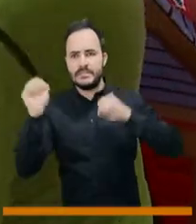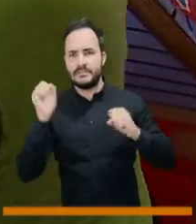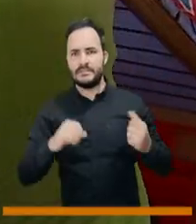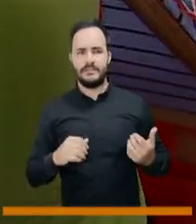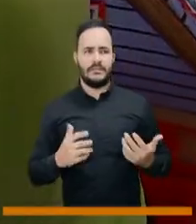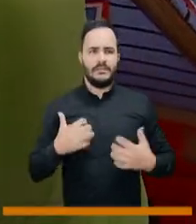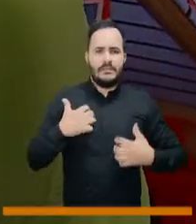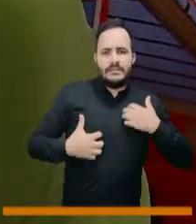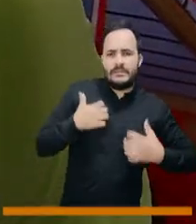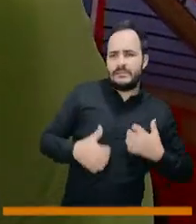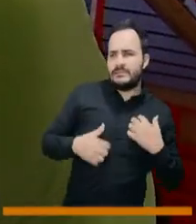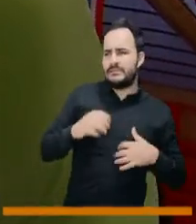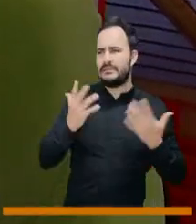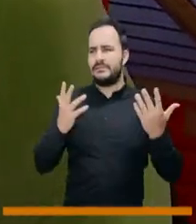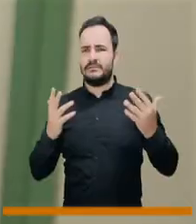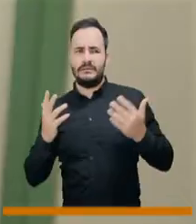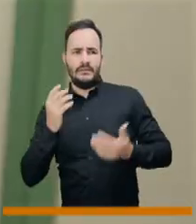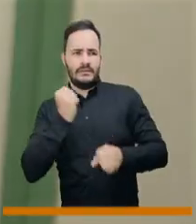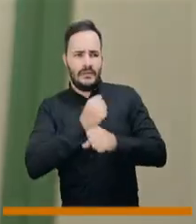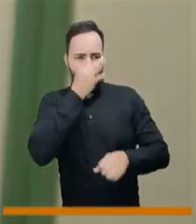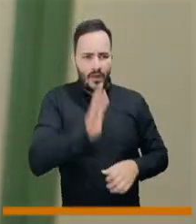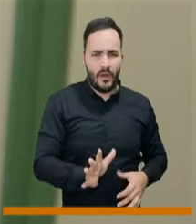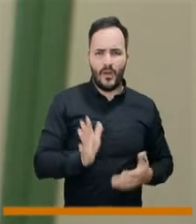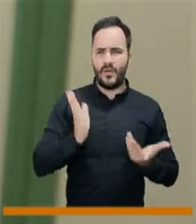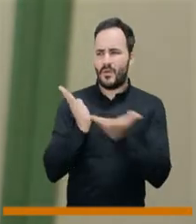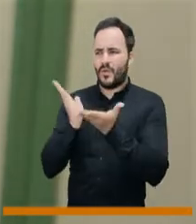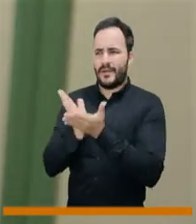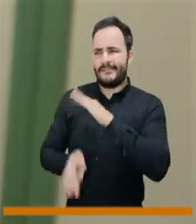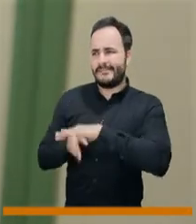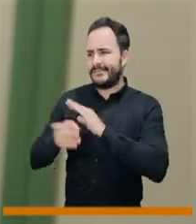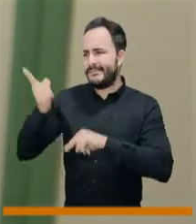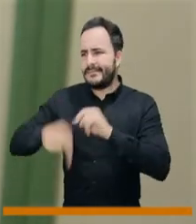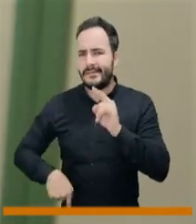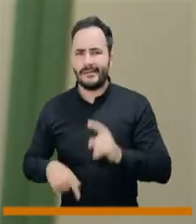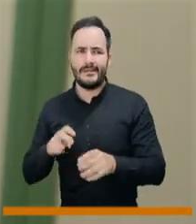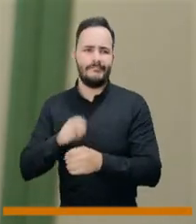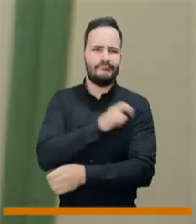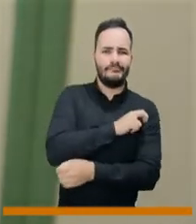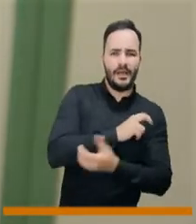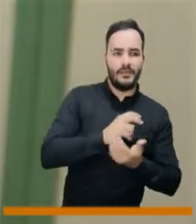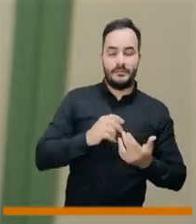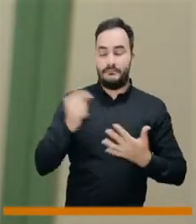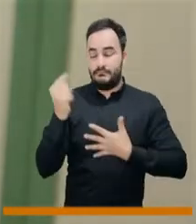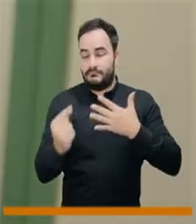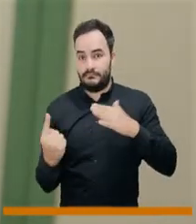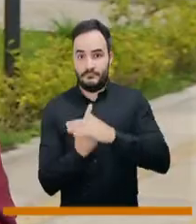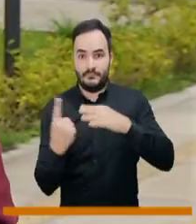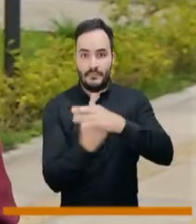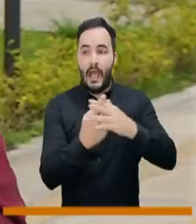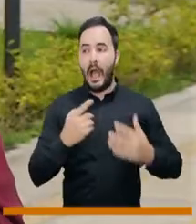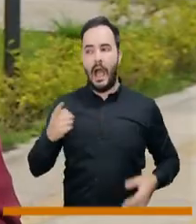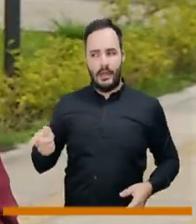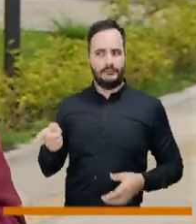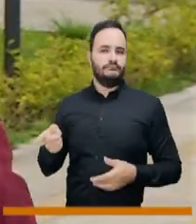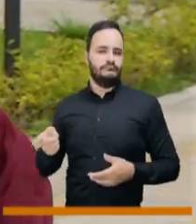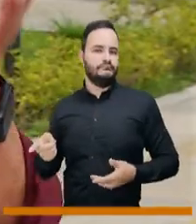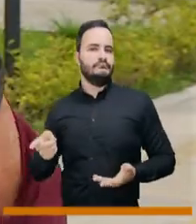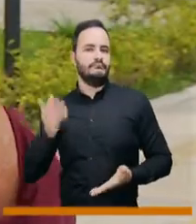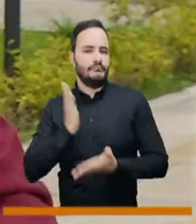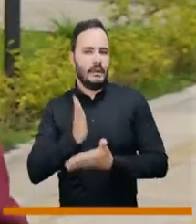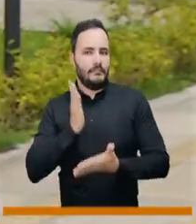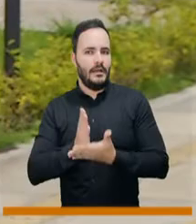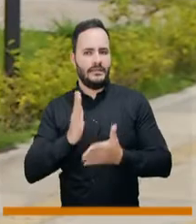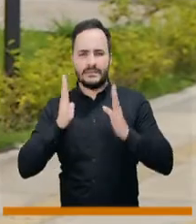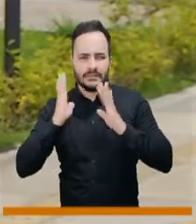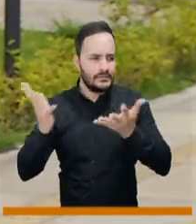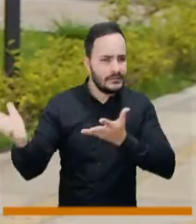no podíamos socializar en la escuela, en la universidad y eso ha tenido unas consecuencias que se han reflejado aquí en la demanda de servicios, que la